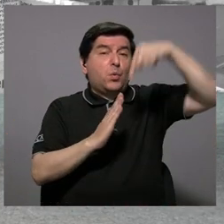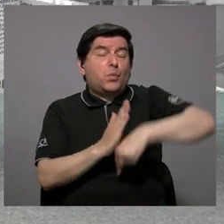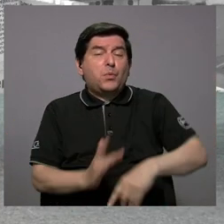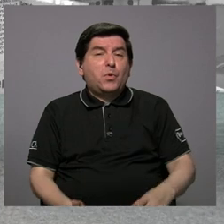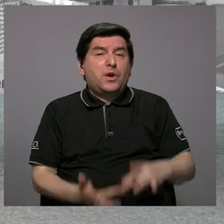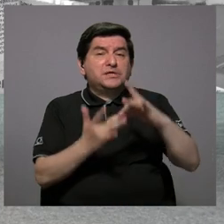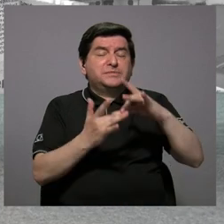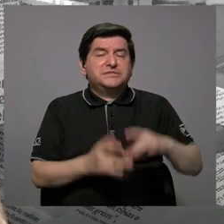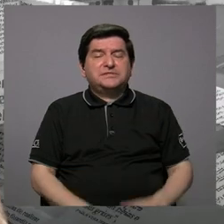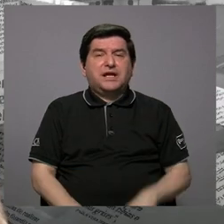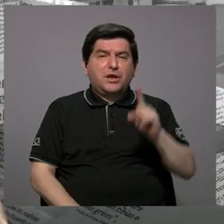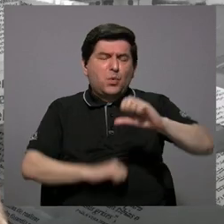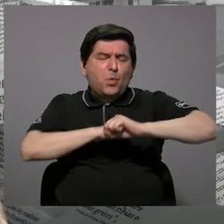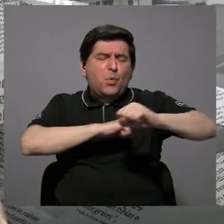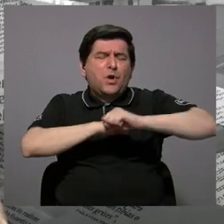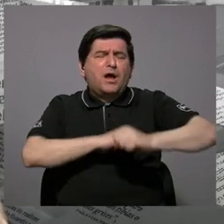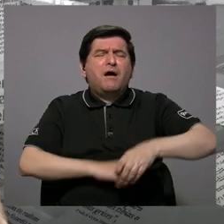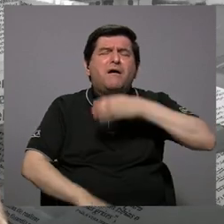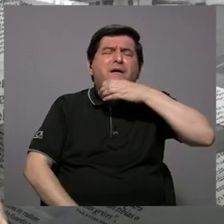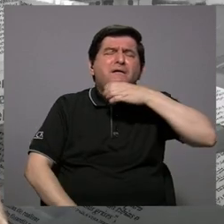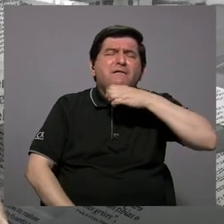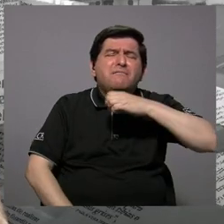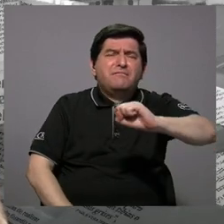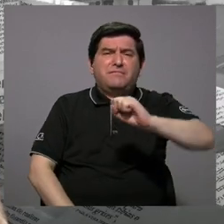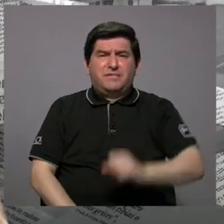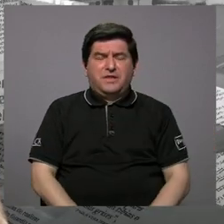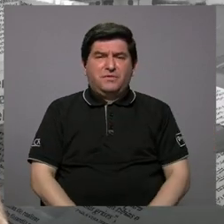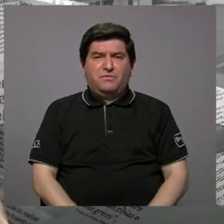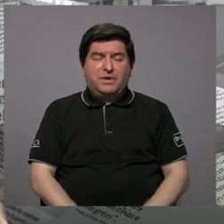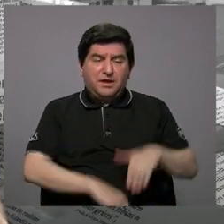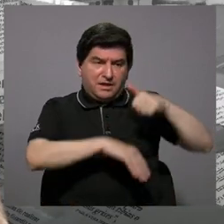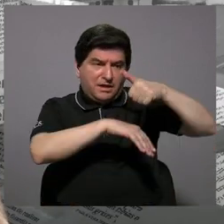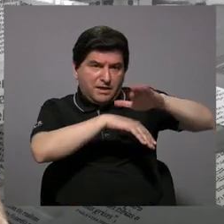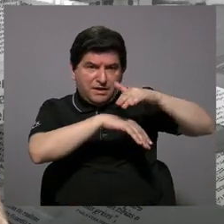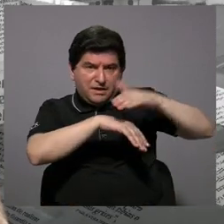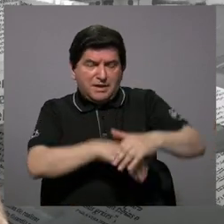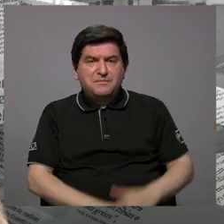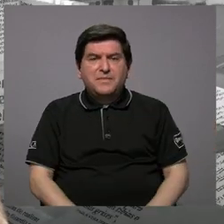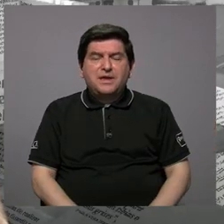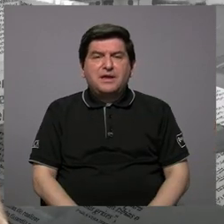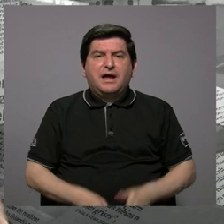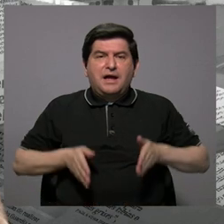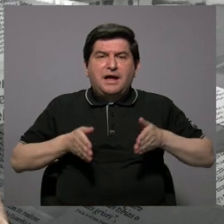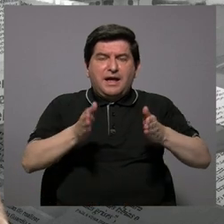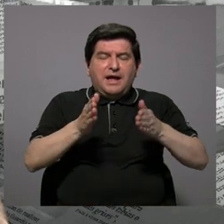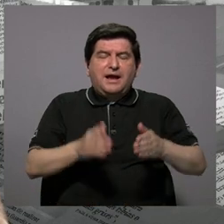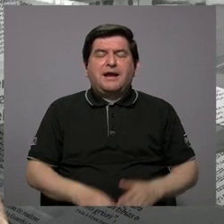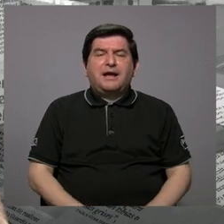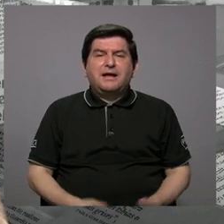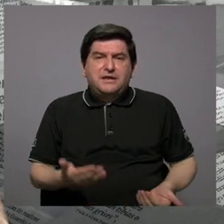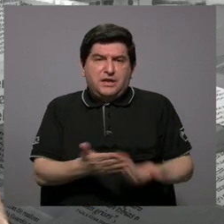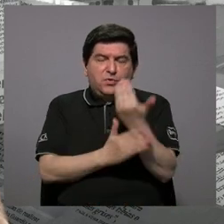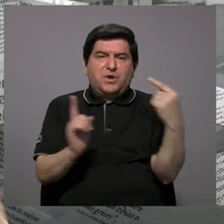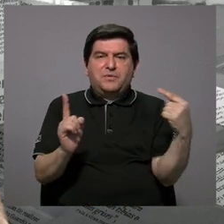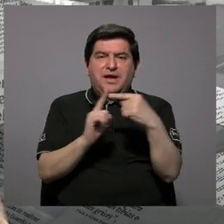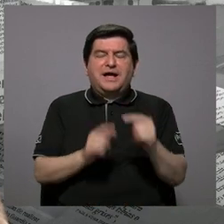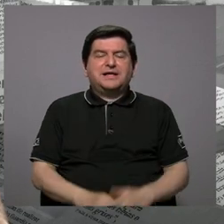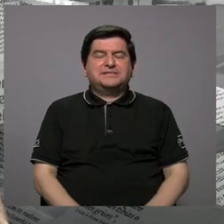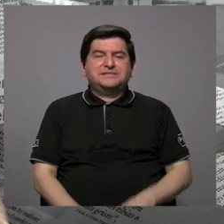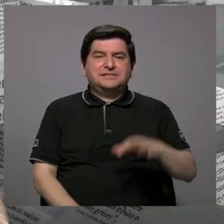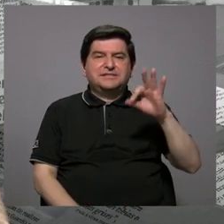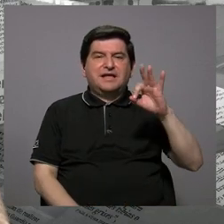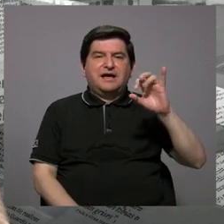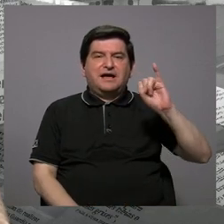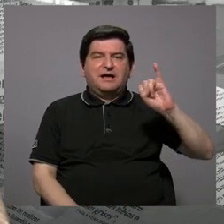especialmente una bomba muy antigua que tiene. Una bomba que alimenta el tanque de calle nueva al tanque de filtros.